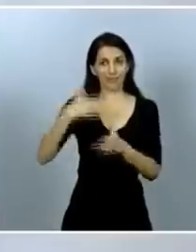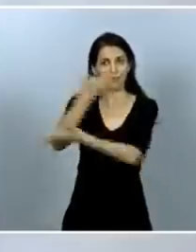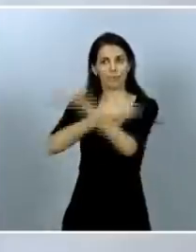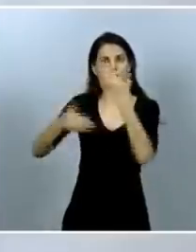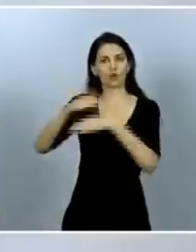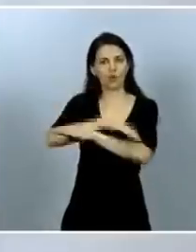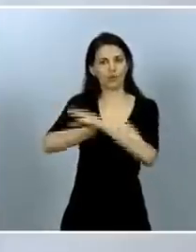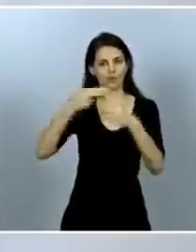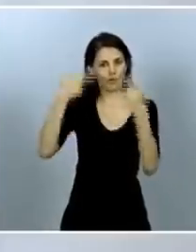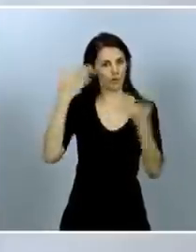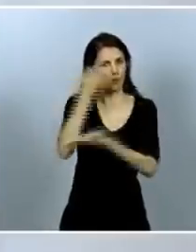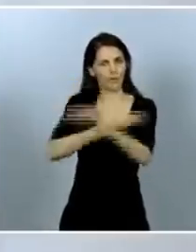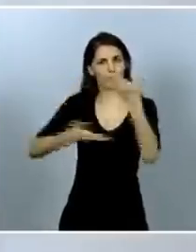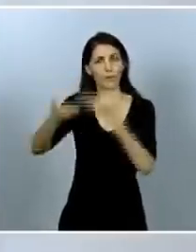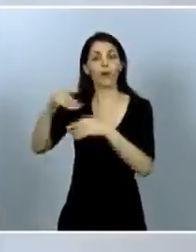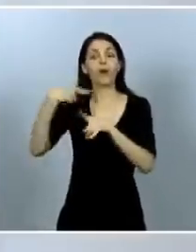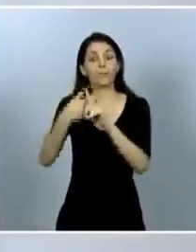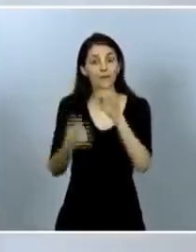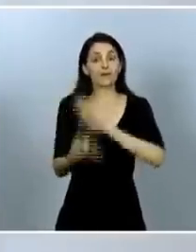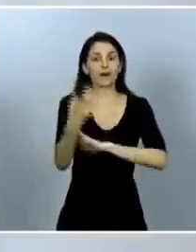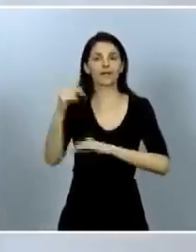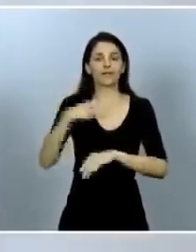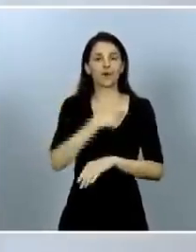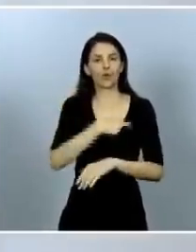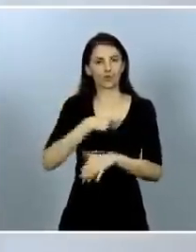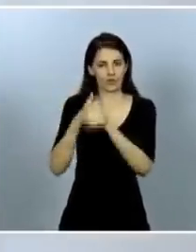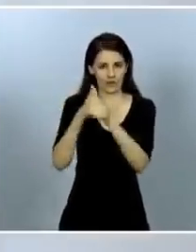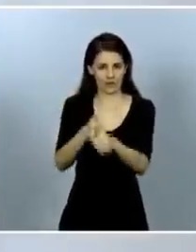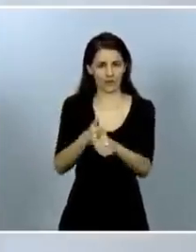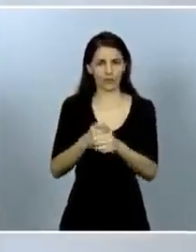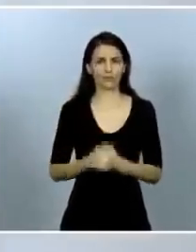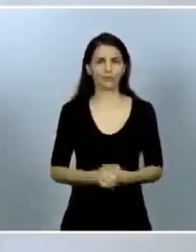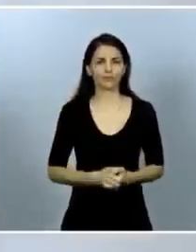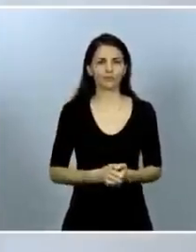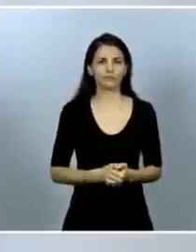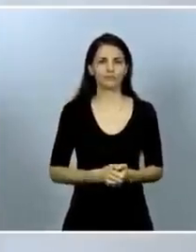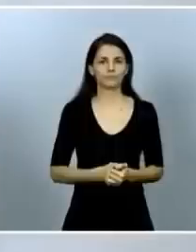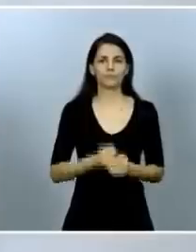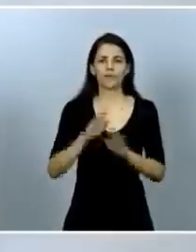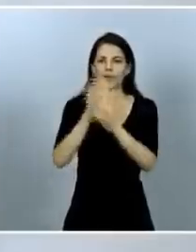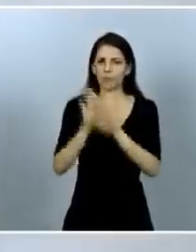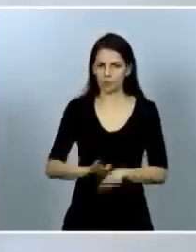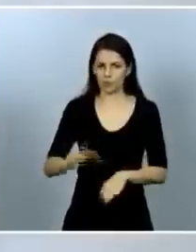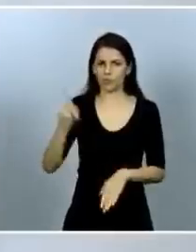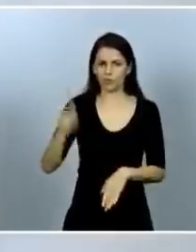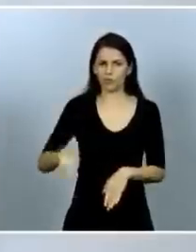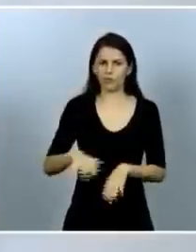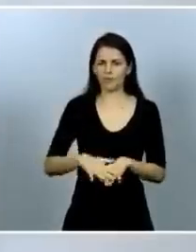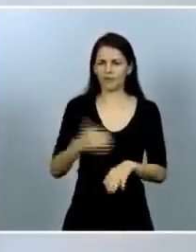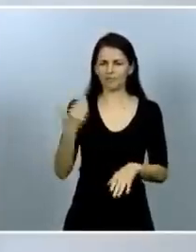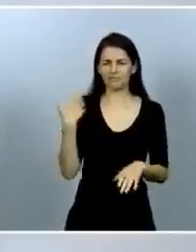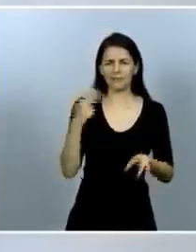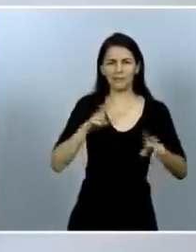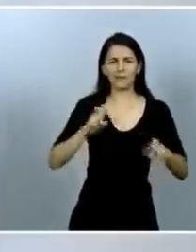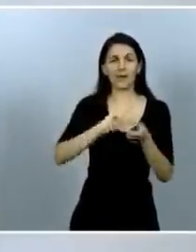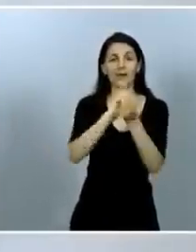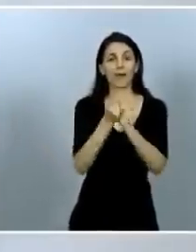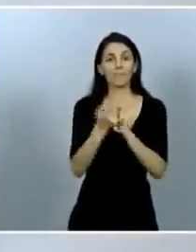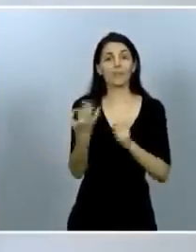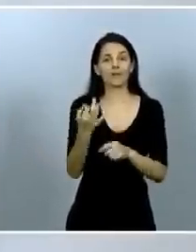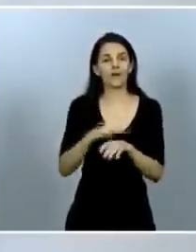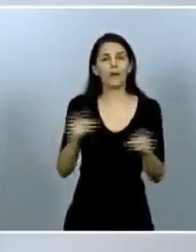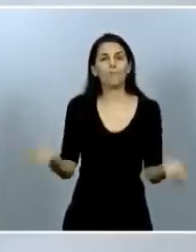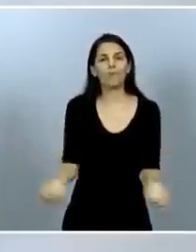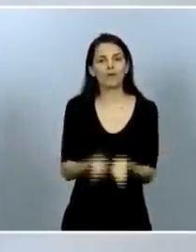mismo tiempo una comisión de seguimiento. Por último, también hay cambios, como decía inicialmente, lo relativo a la publicidad. Se